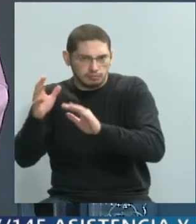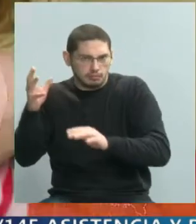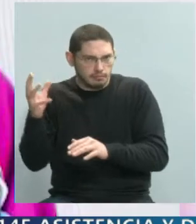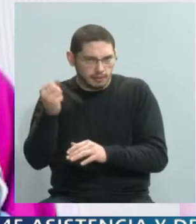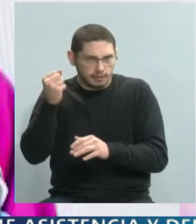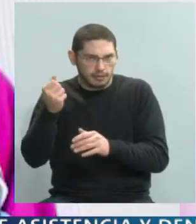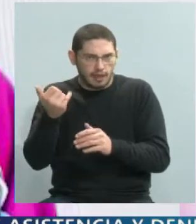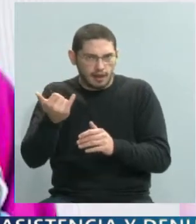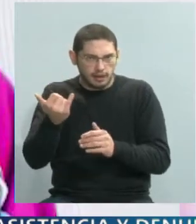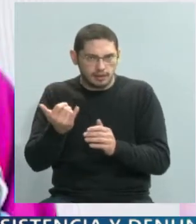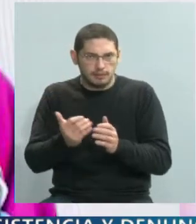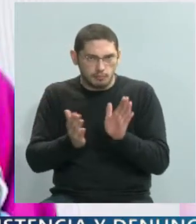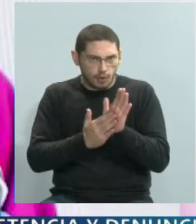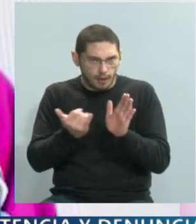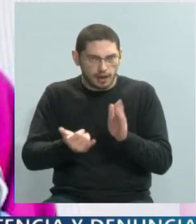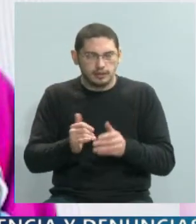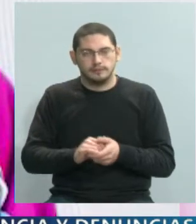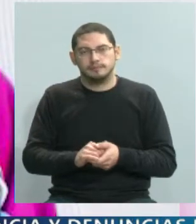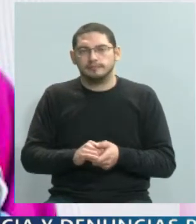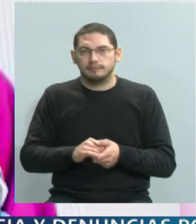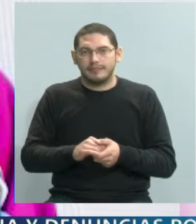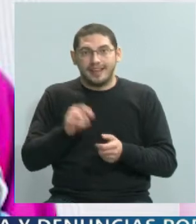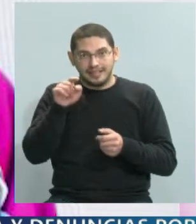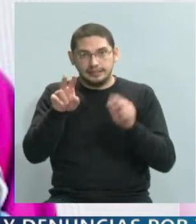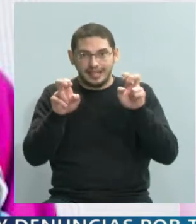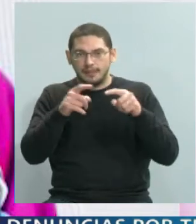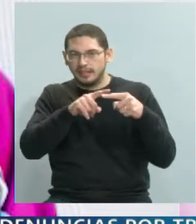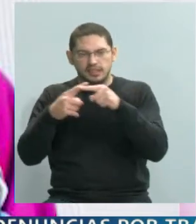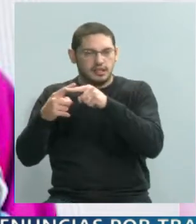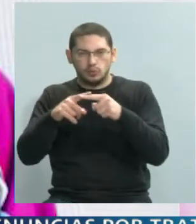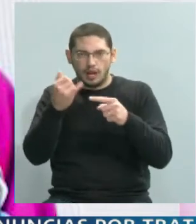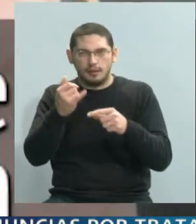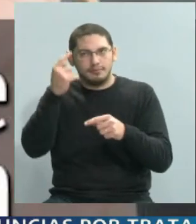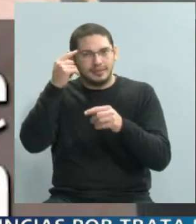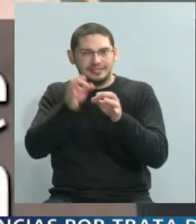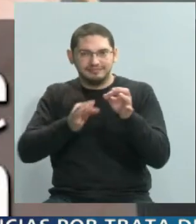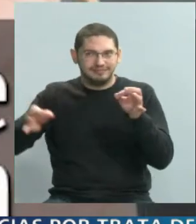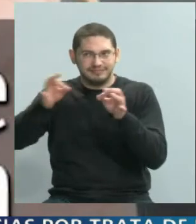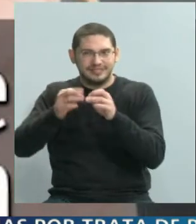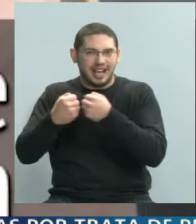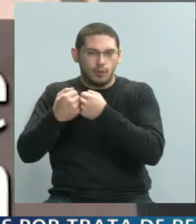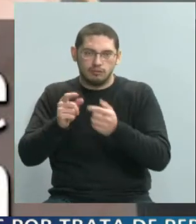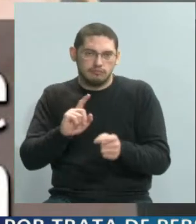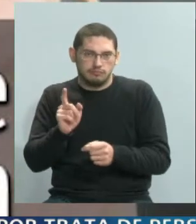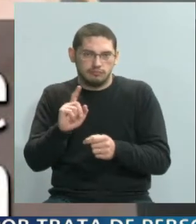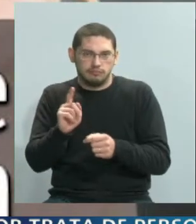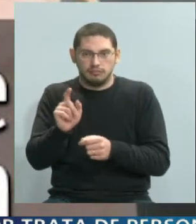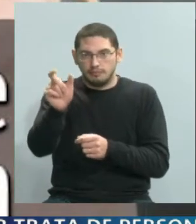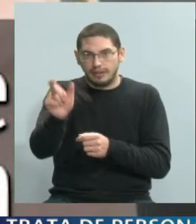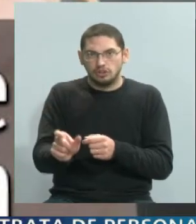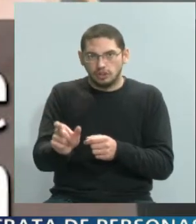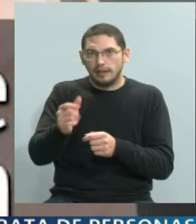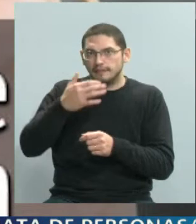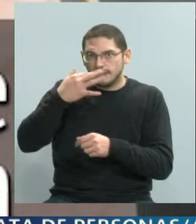Mira, hay bastantes discusiones, porque no todos acuerdan cuando se llega un diagnóstico. Desconozco